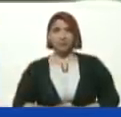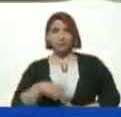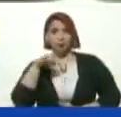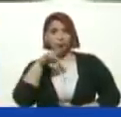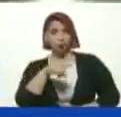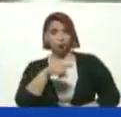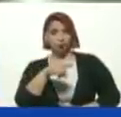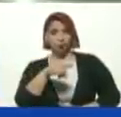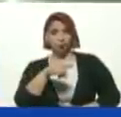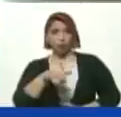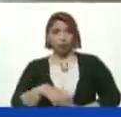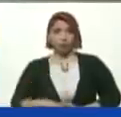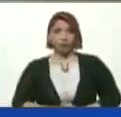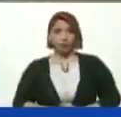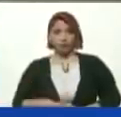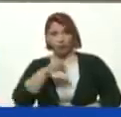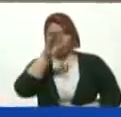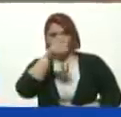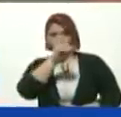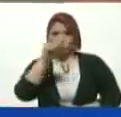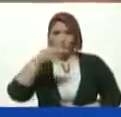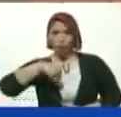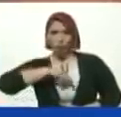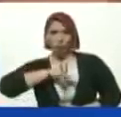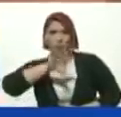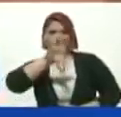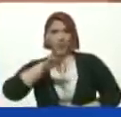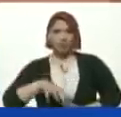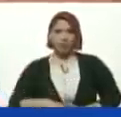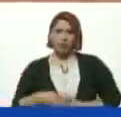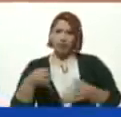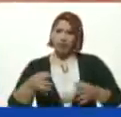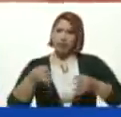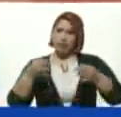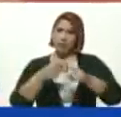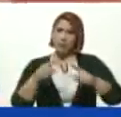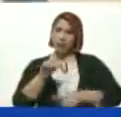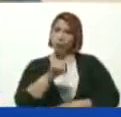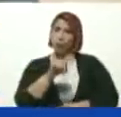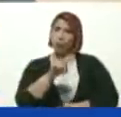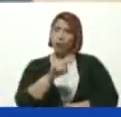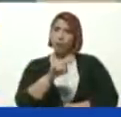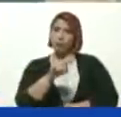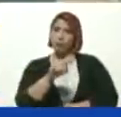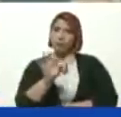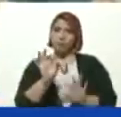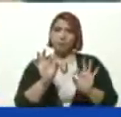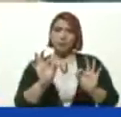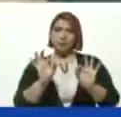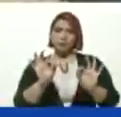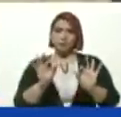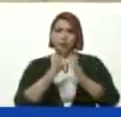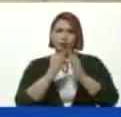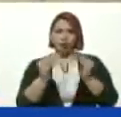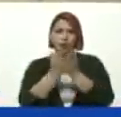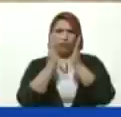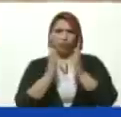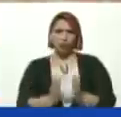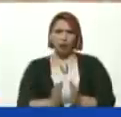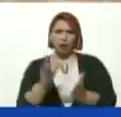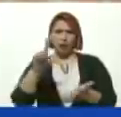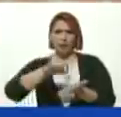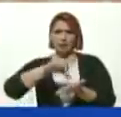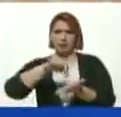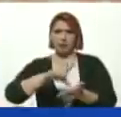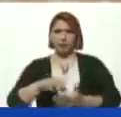Dios bendiga A nuestra patria Siempre Pero ese lunes Especialmente A todas las escuelas Y liceos